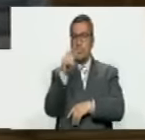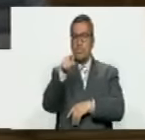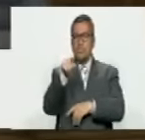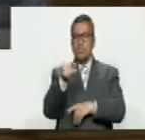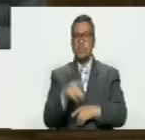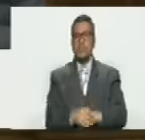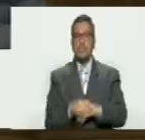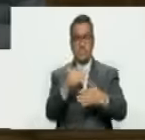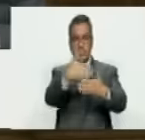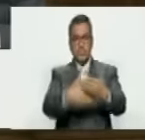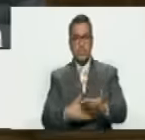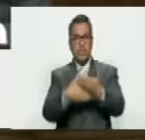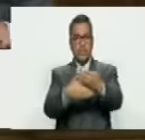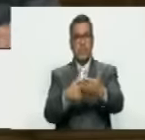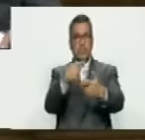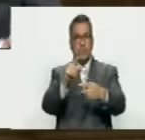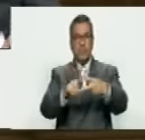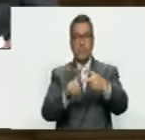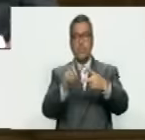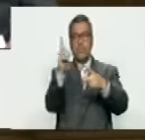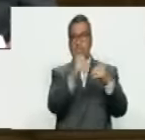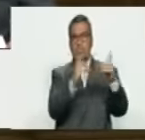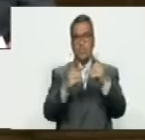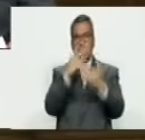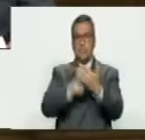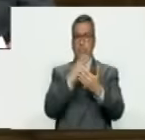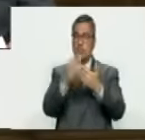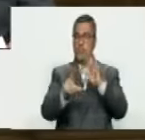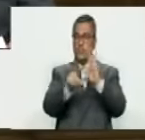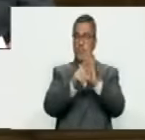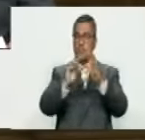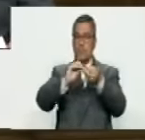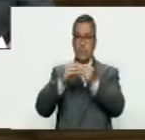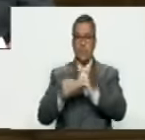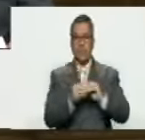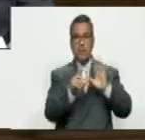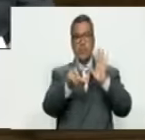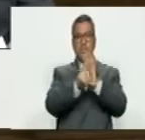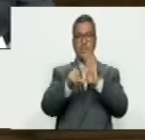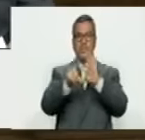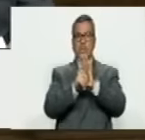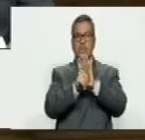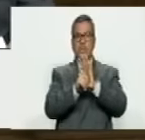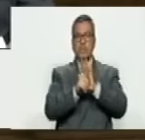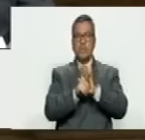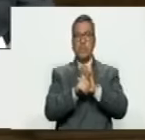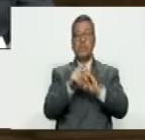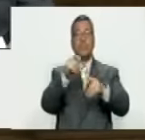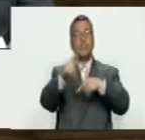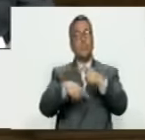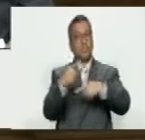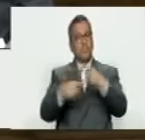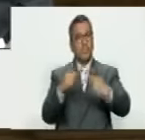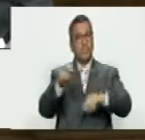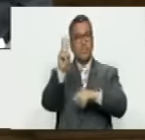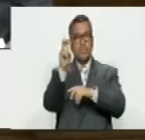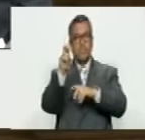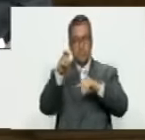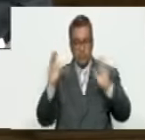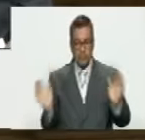mediante la cual presenta el informe de segunda discusión del proyecto de ley de reforma de la ley para el fomento y desarrollo de nuevos